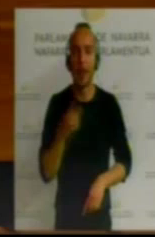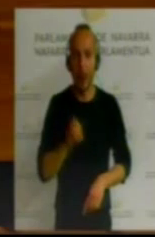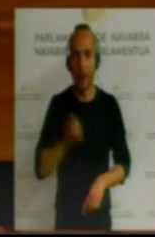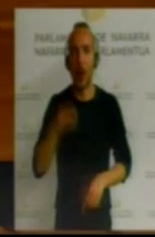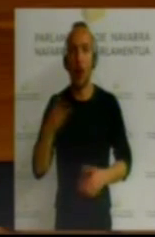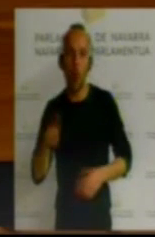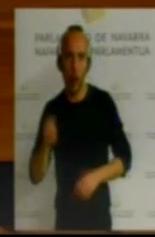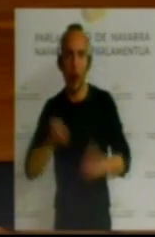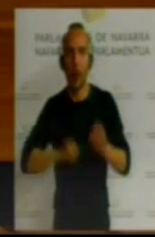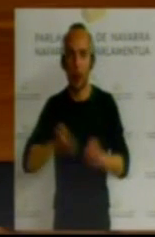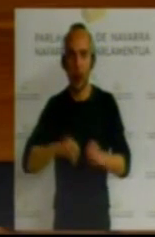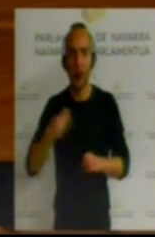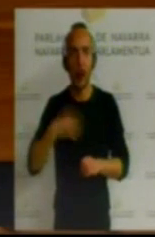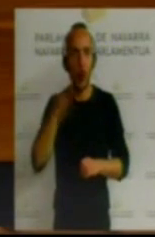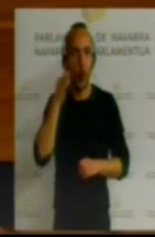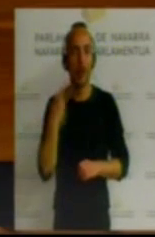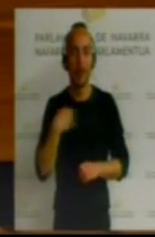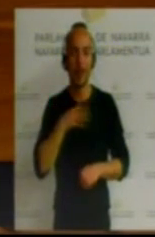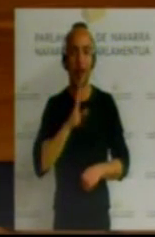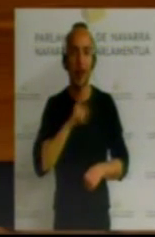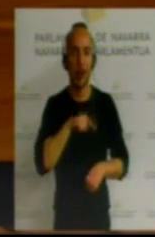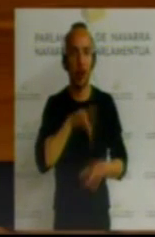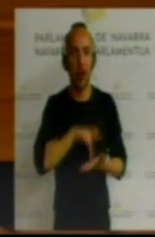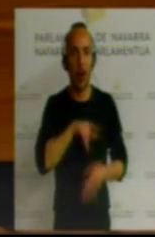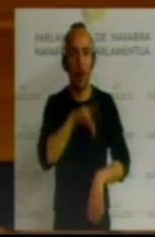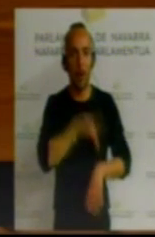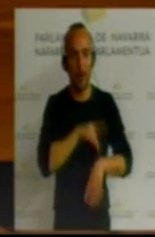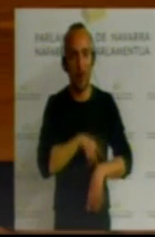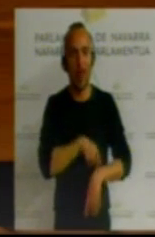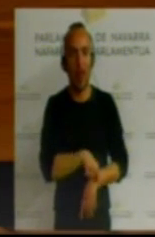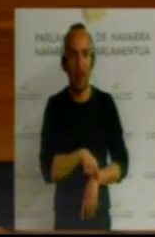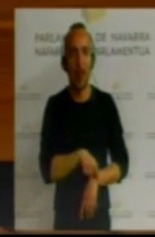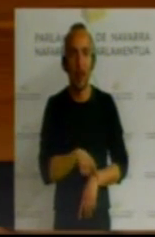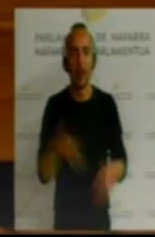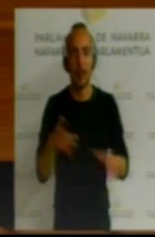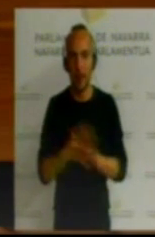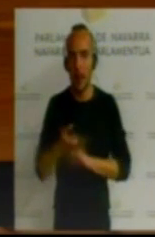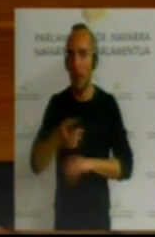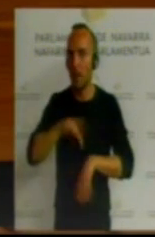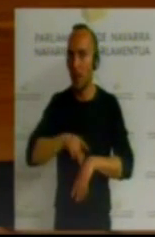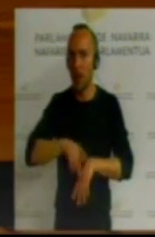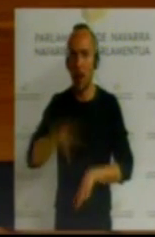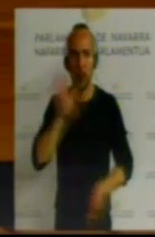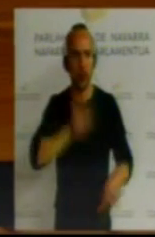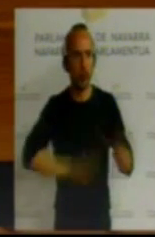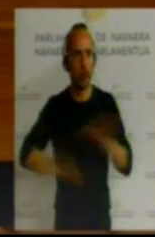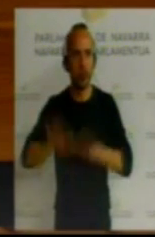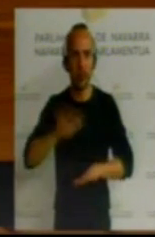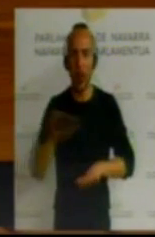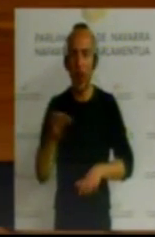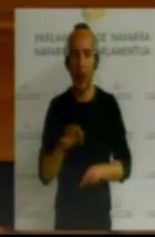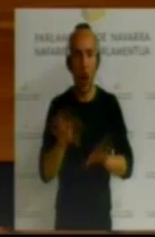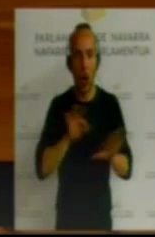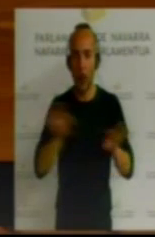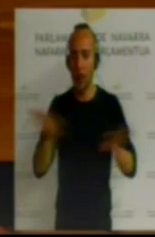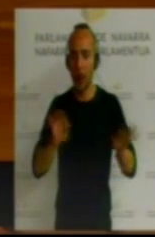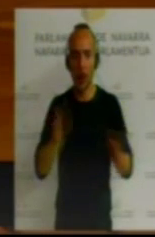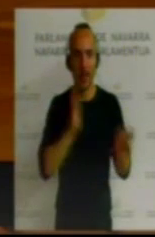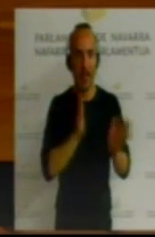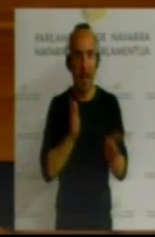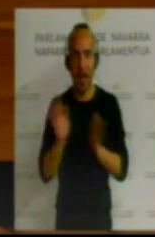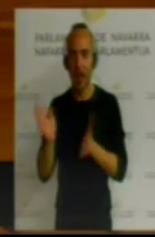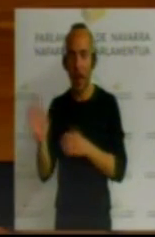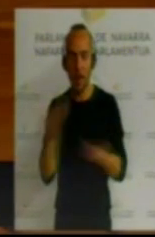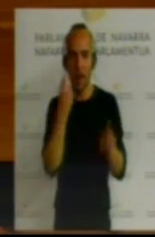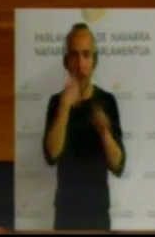% de las mujeres que padecen la enfermedad. En suma, es una enfermedad compleja que requiere distintas opciones de tratamiento,